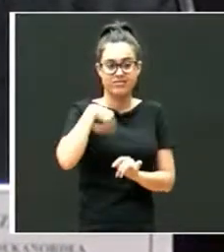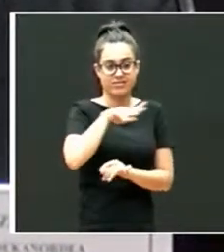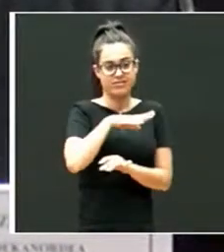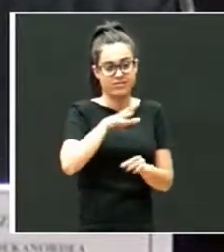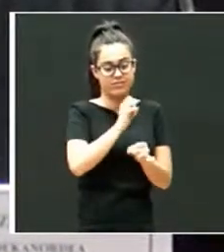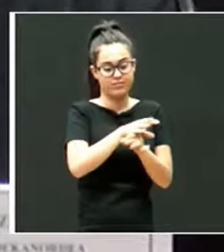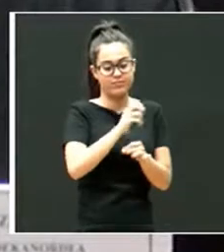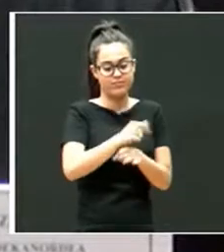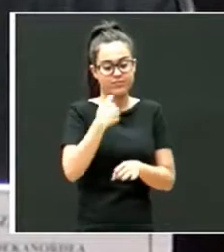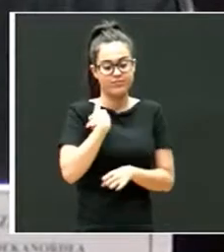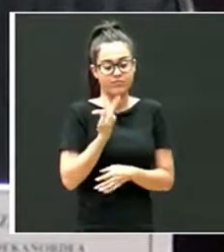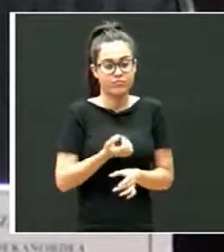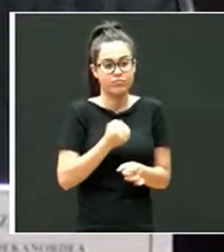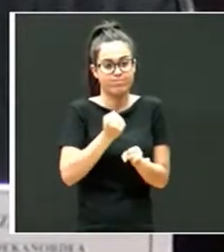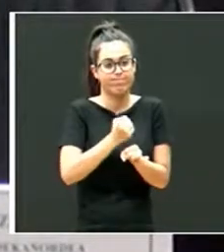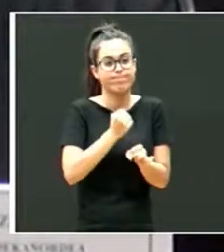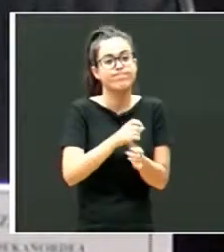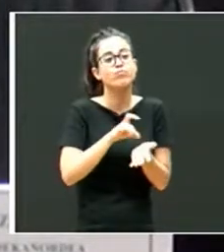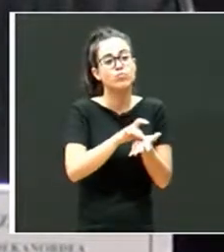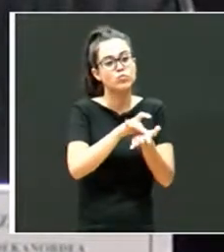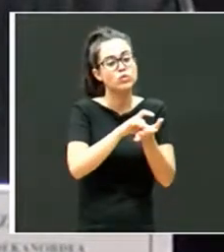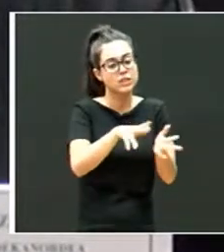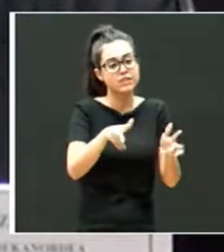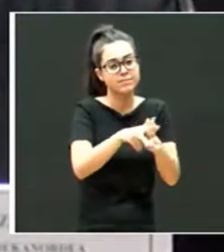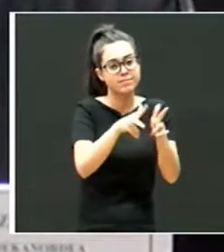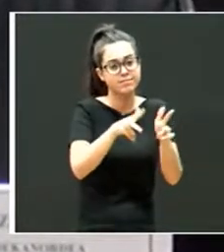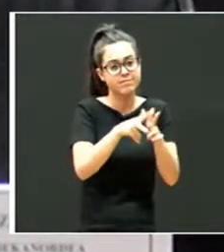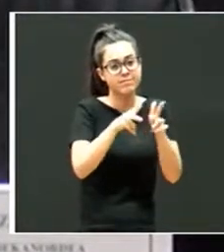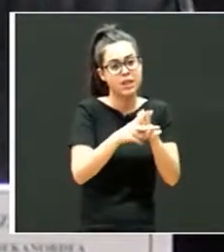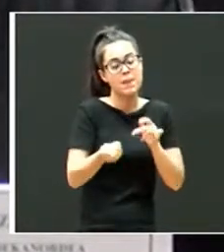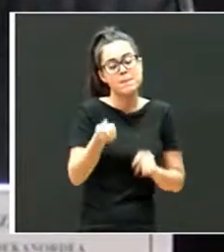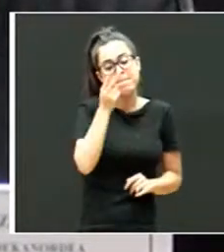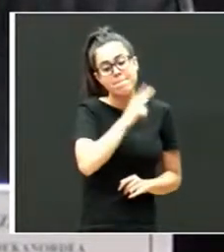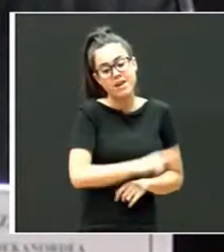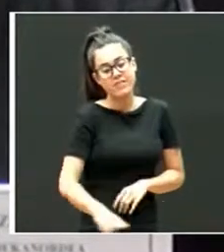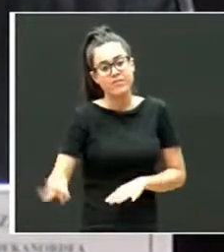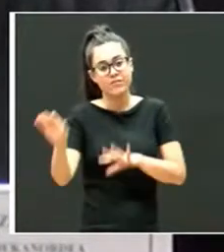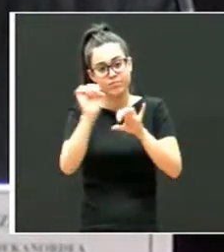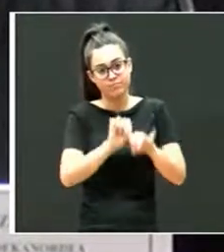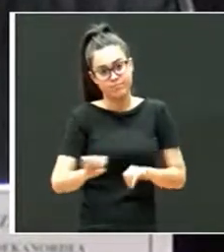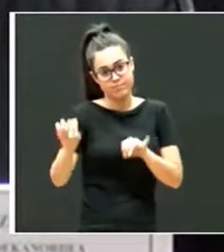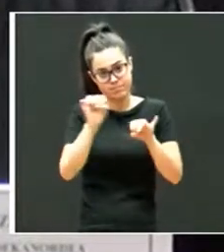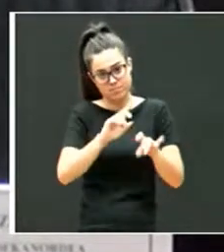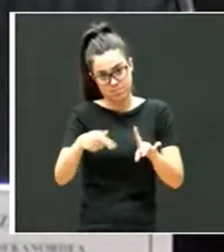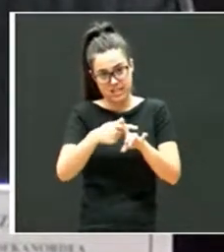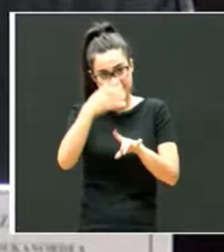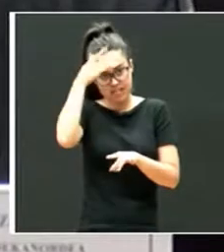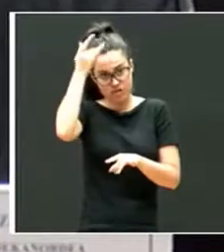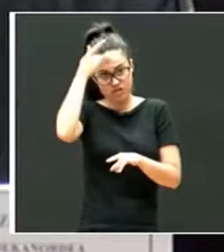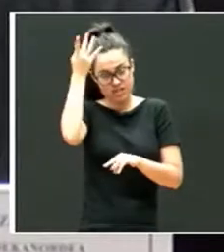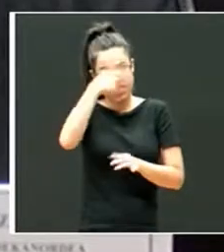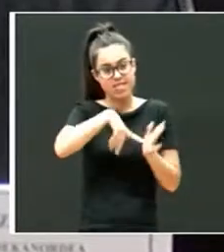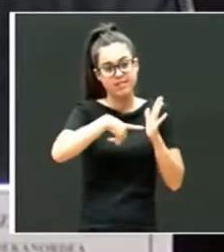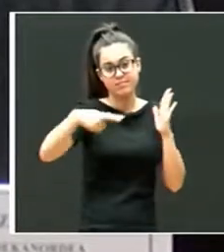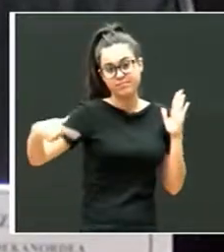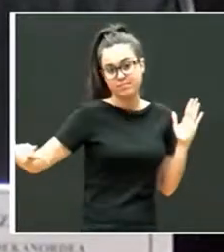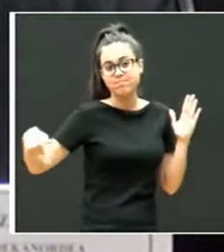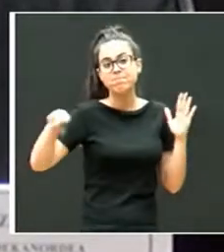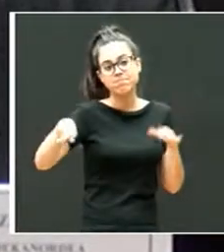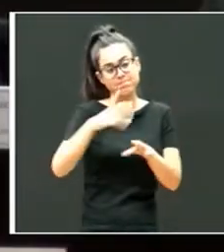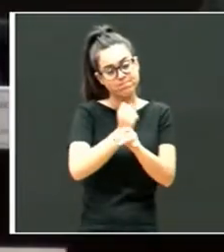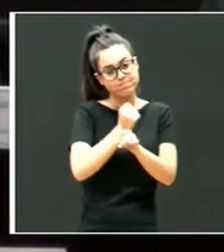Carmen, yo trabajo en un servicio social, el Servicio de Protección a la Infancia y a Adolescencia, en Guipuzcoa y